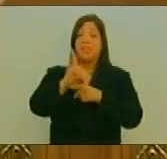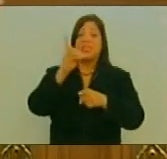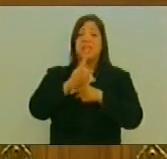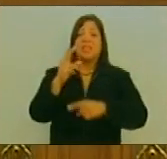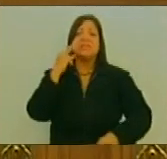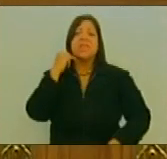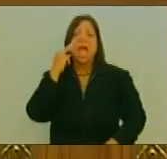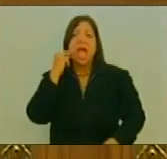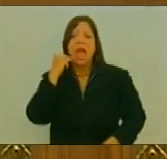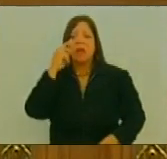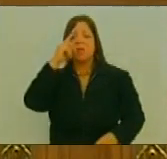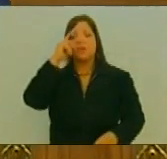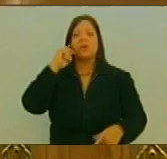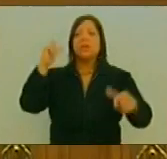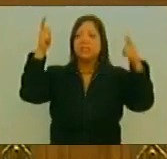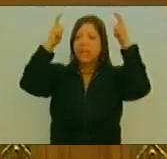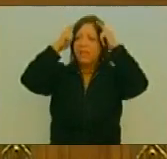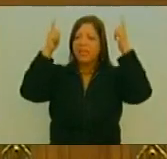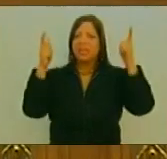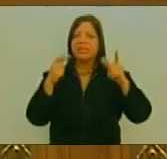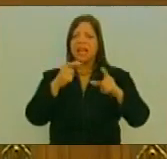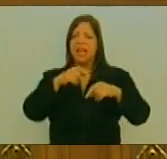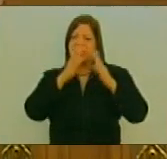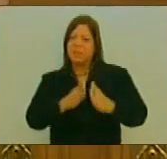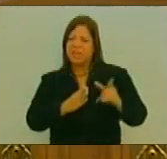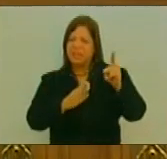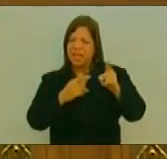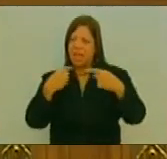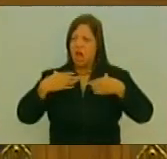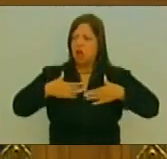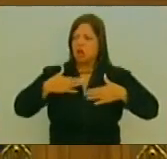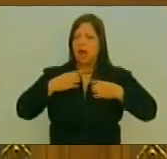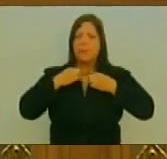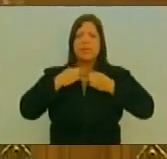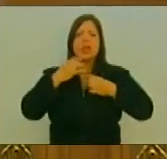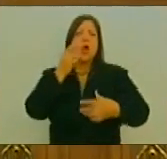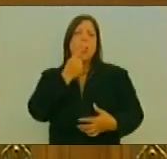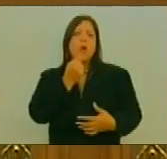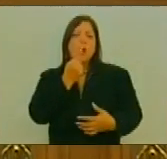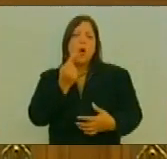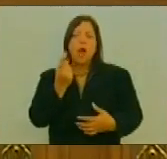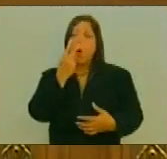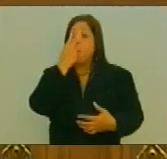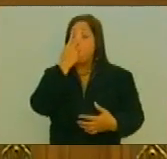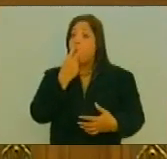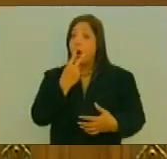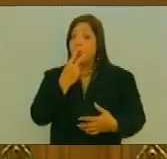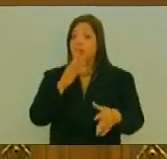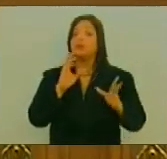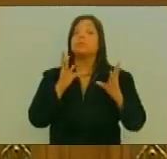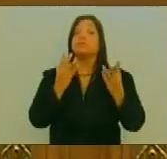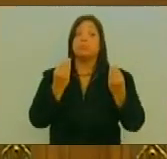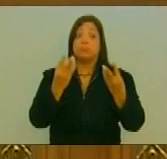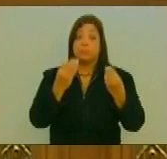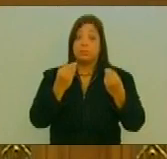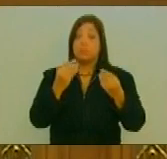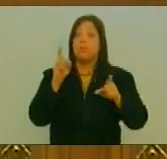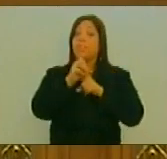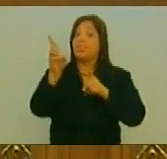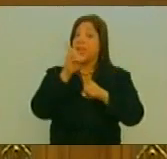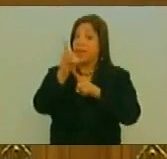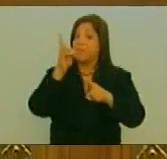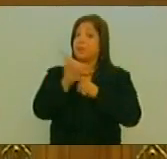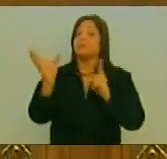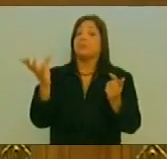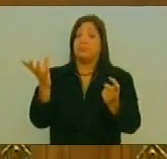negro Por ser chavista Por usar la camisa roja Por ser pobre Porque incluso Ahí radica la discriminación